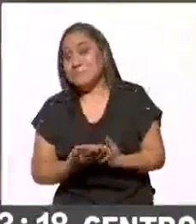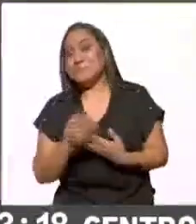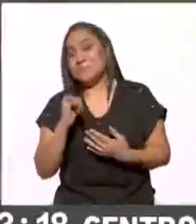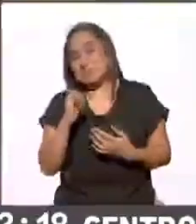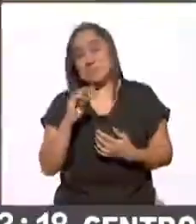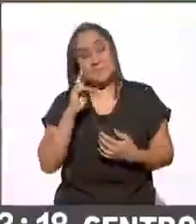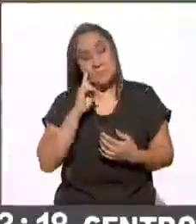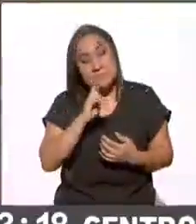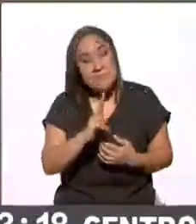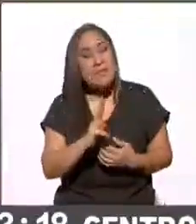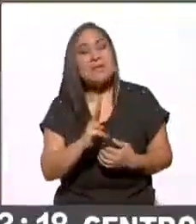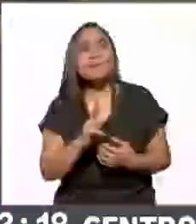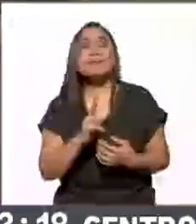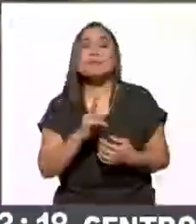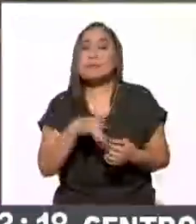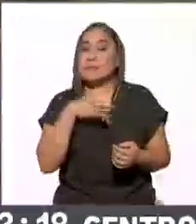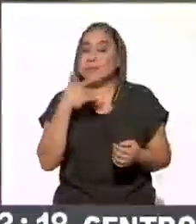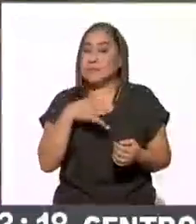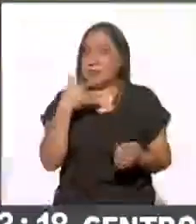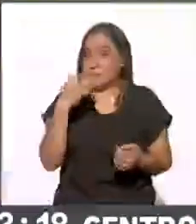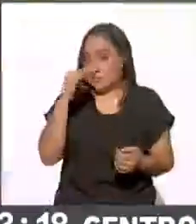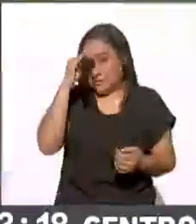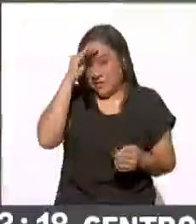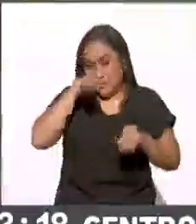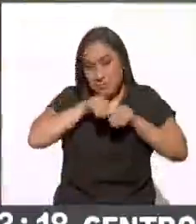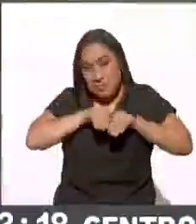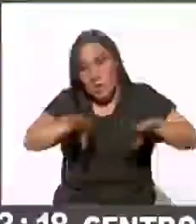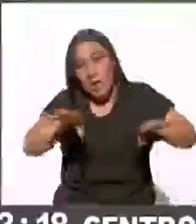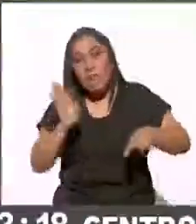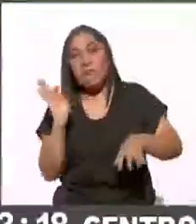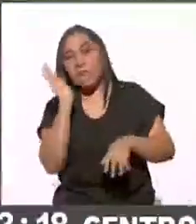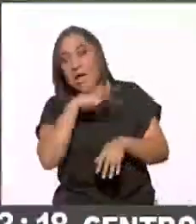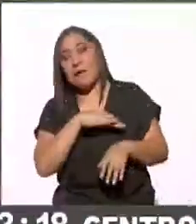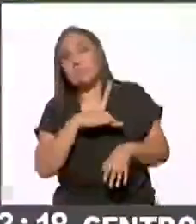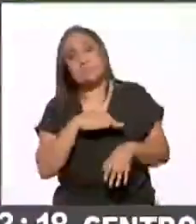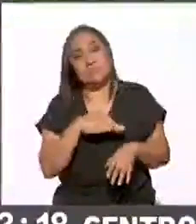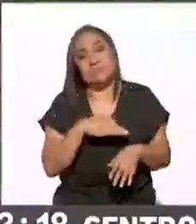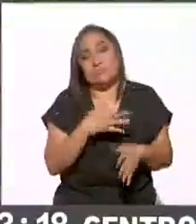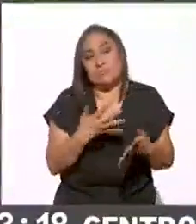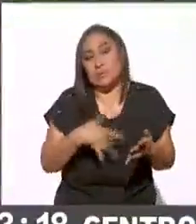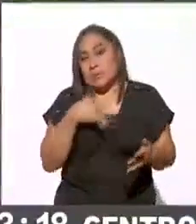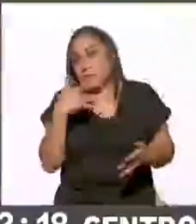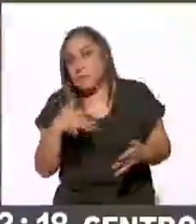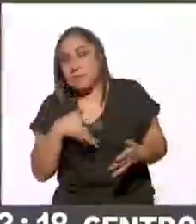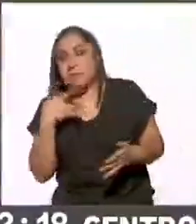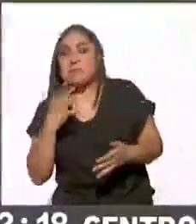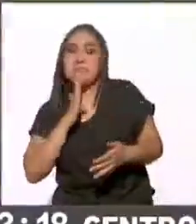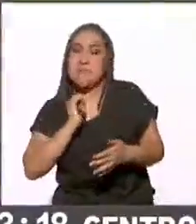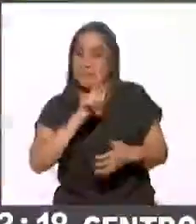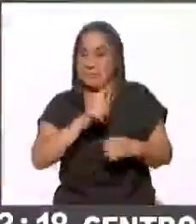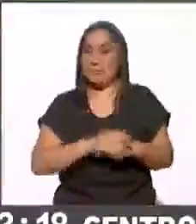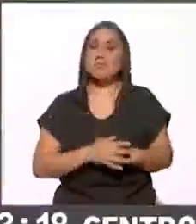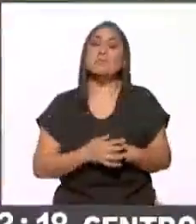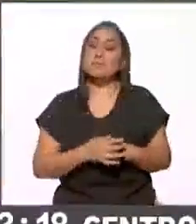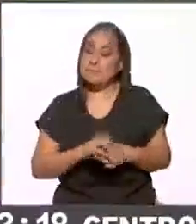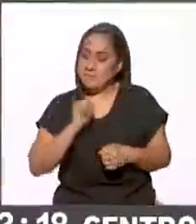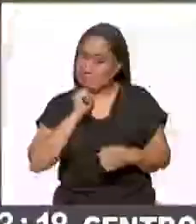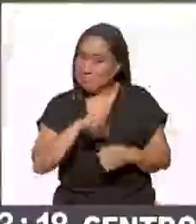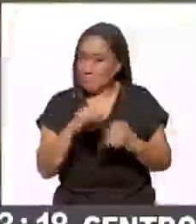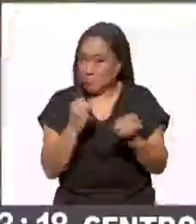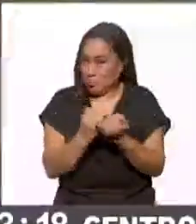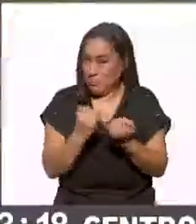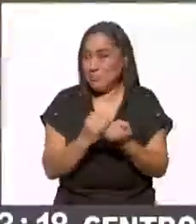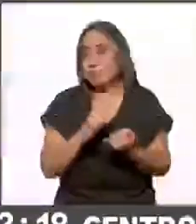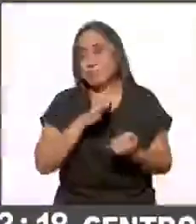realidad ante la falsa percepción que a veces generan las redes sociales gracias a las noticias falsas y la infodemia. Así es. Incluso algunas de estas